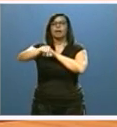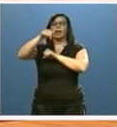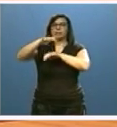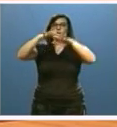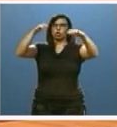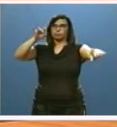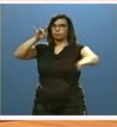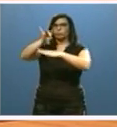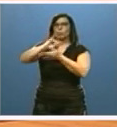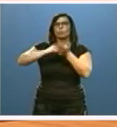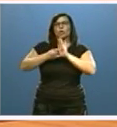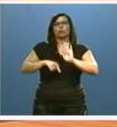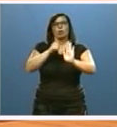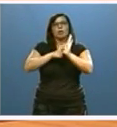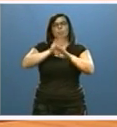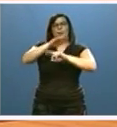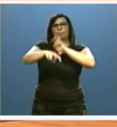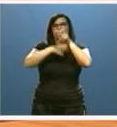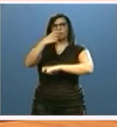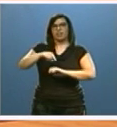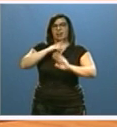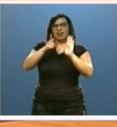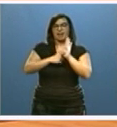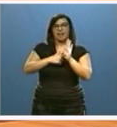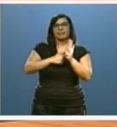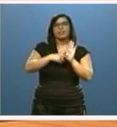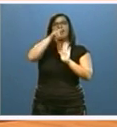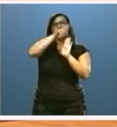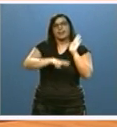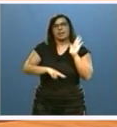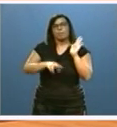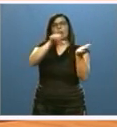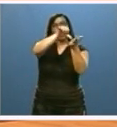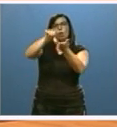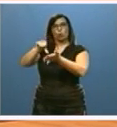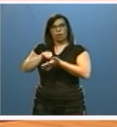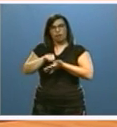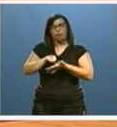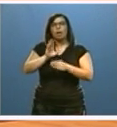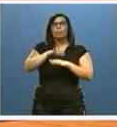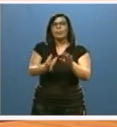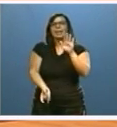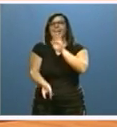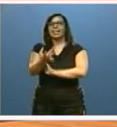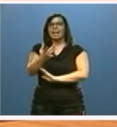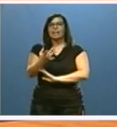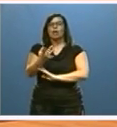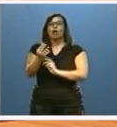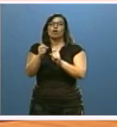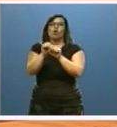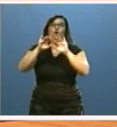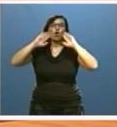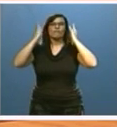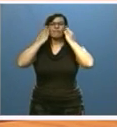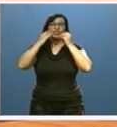un proyecto de ley de modificación de la Ley de Régimen Local de Castilla y León para la creación de la Conferencia de Ciudades que se